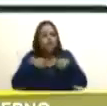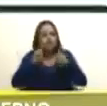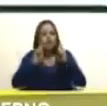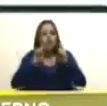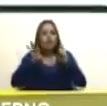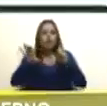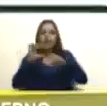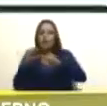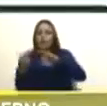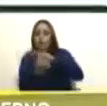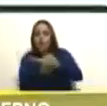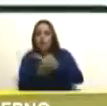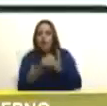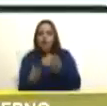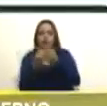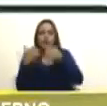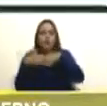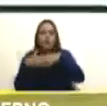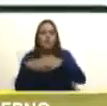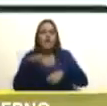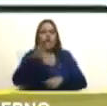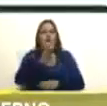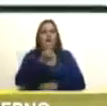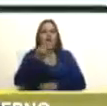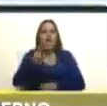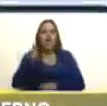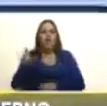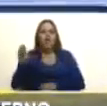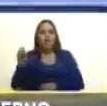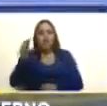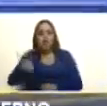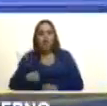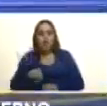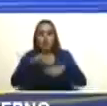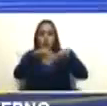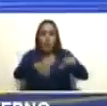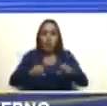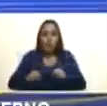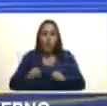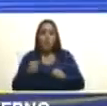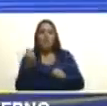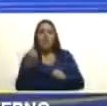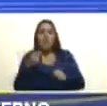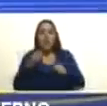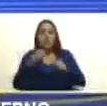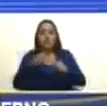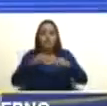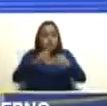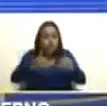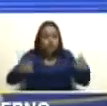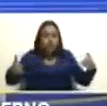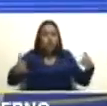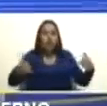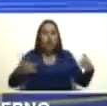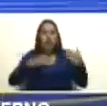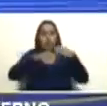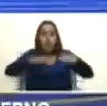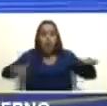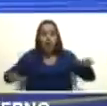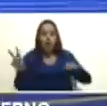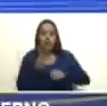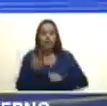de Guyana con lechos móvil de tomarse los mares por delimitar y lo que es peor tomarse los mares